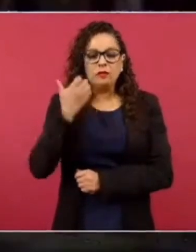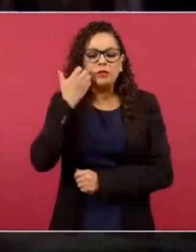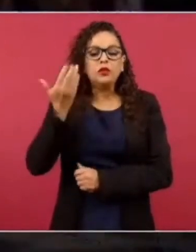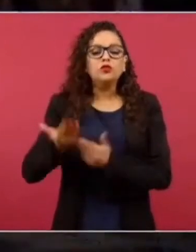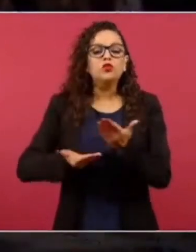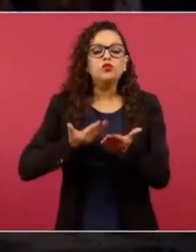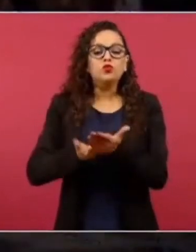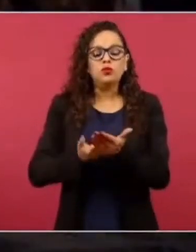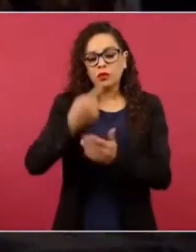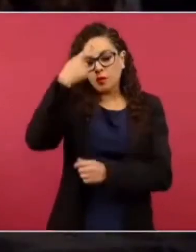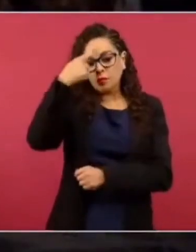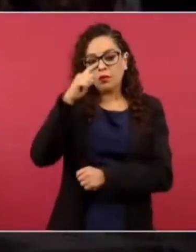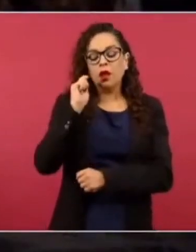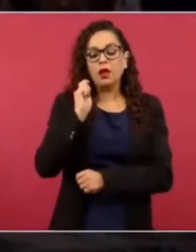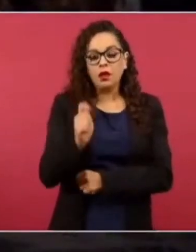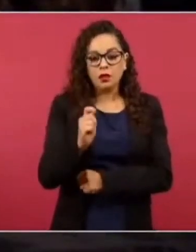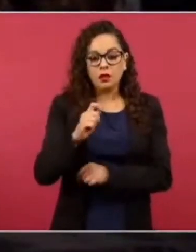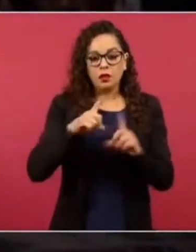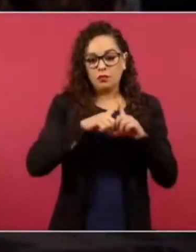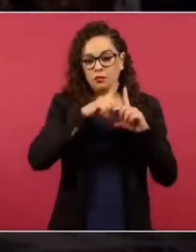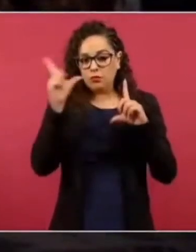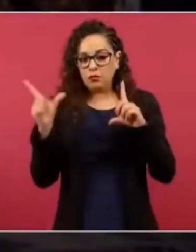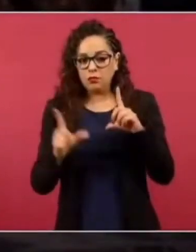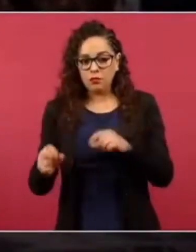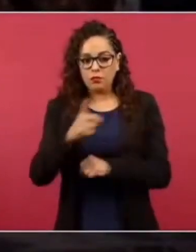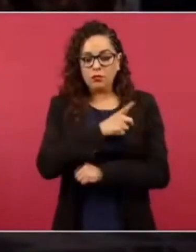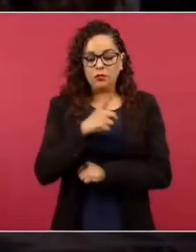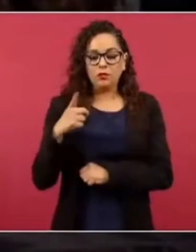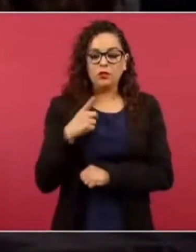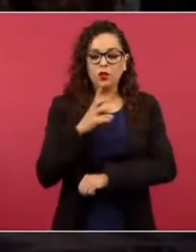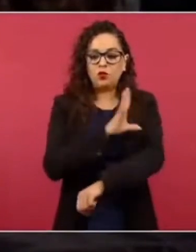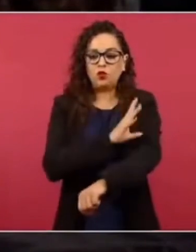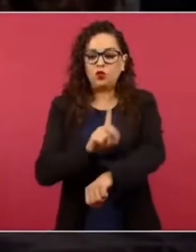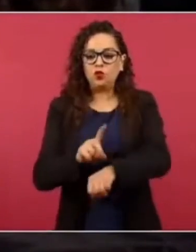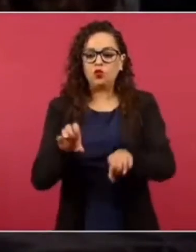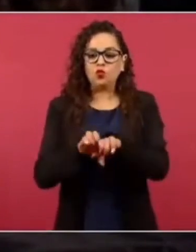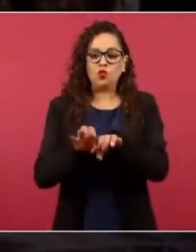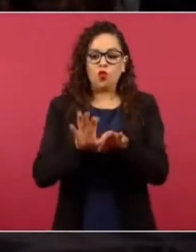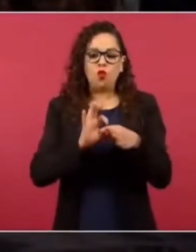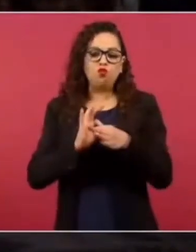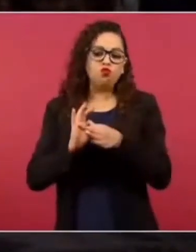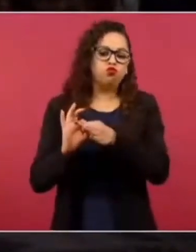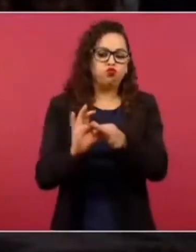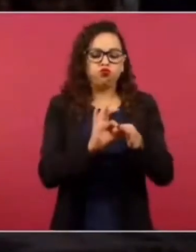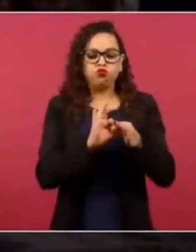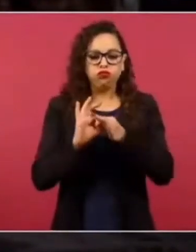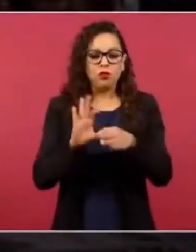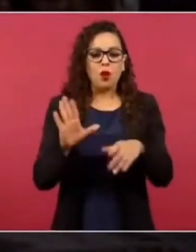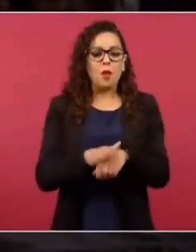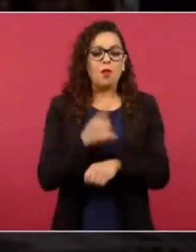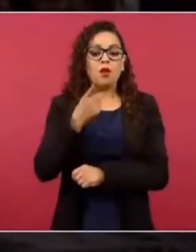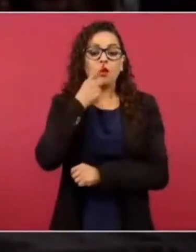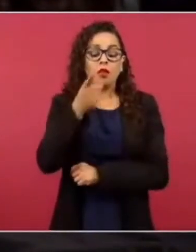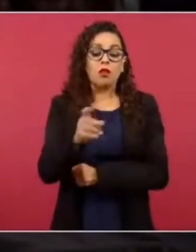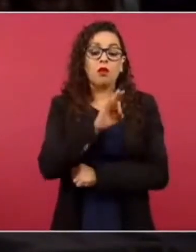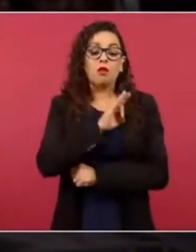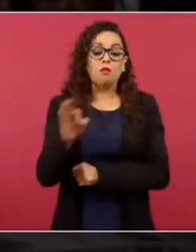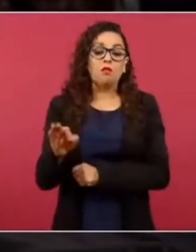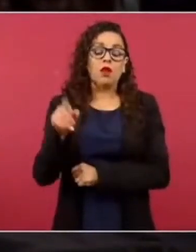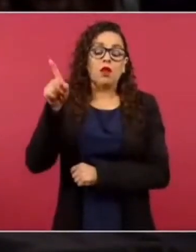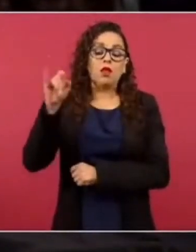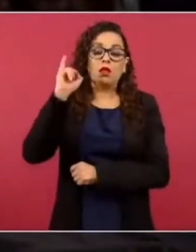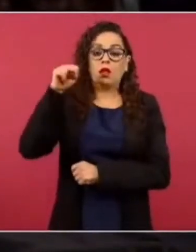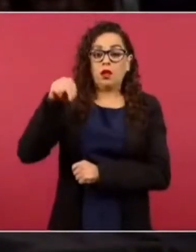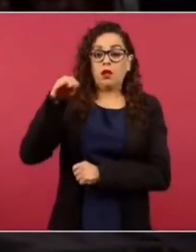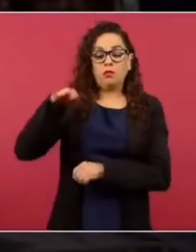llama ya una Coordinación Nacional de Asuntos Migratorios y Extranjería que hablaría en todo caso de un posible reemplazo del Instituto